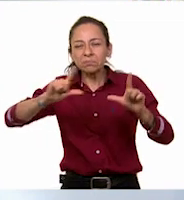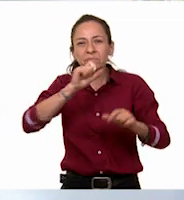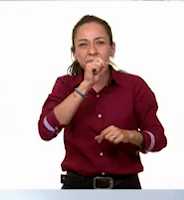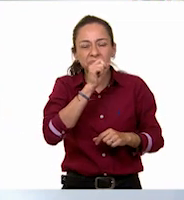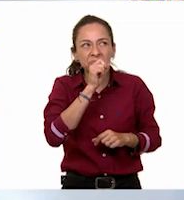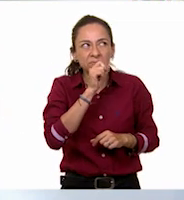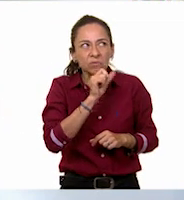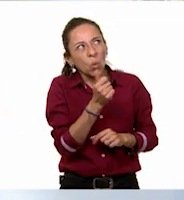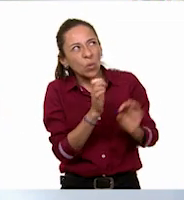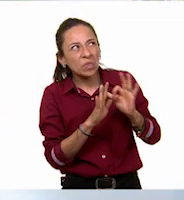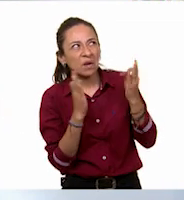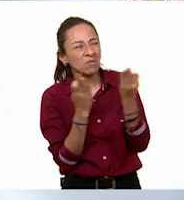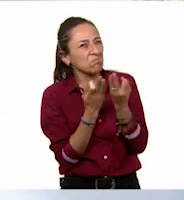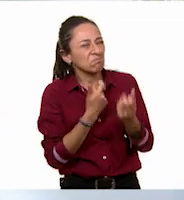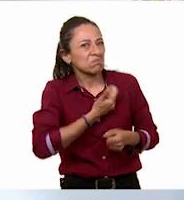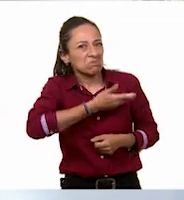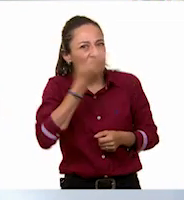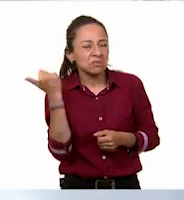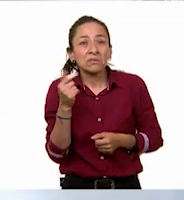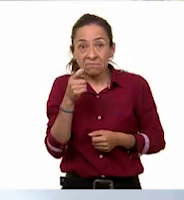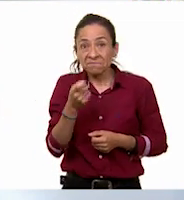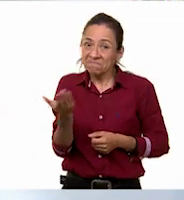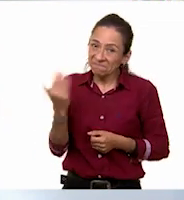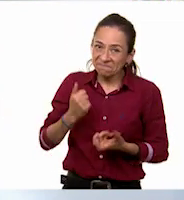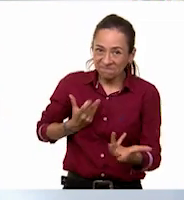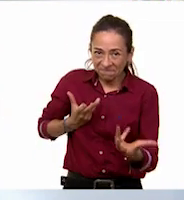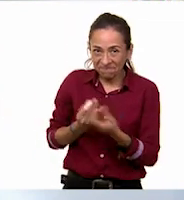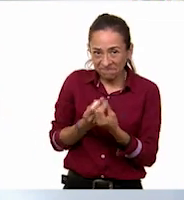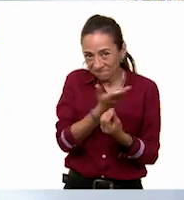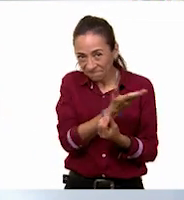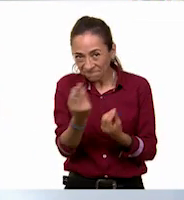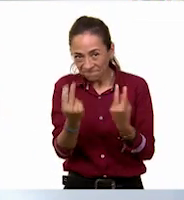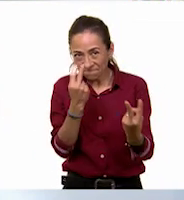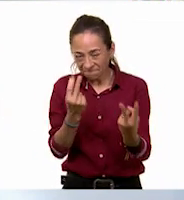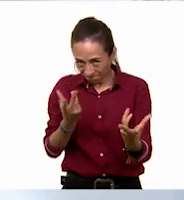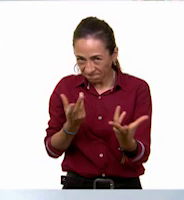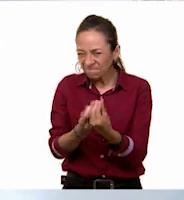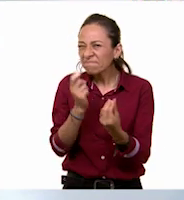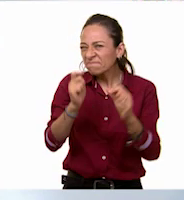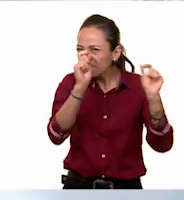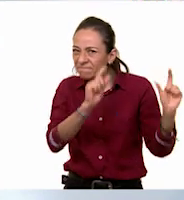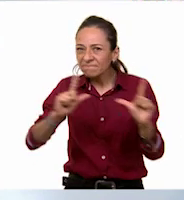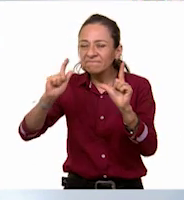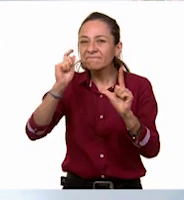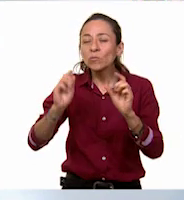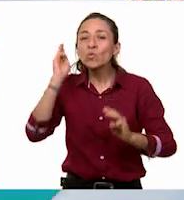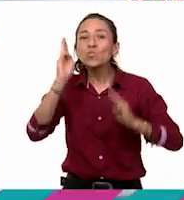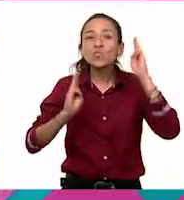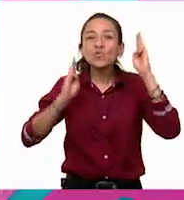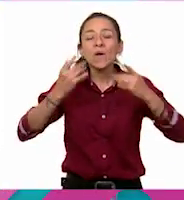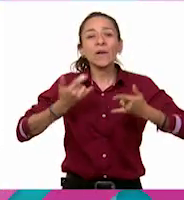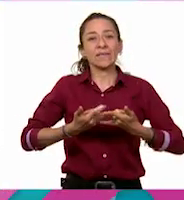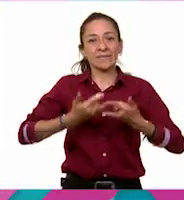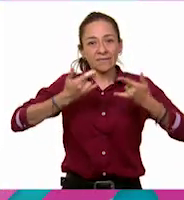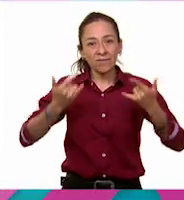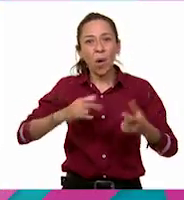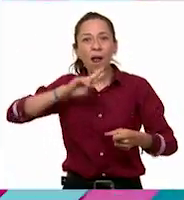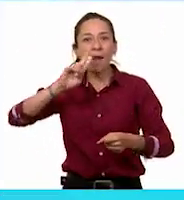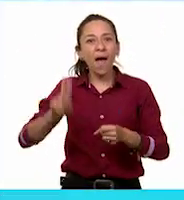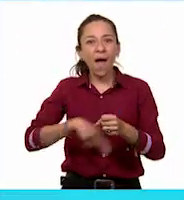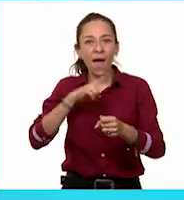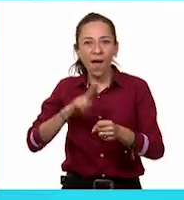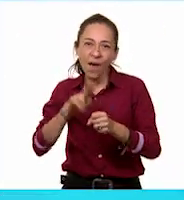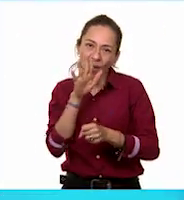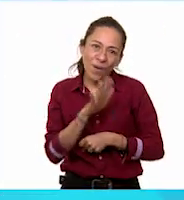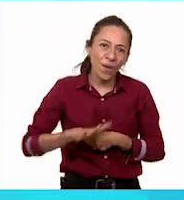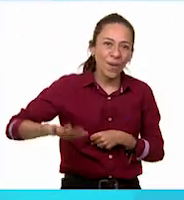acompañas con las niñas y niños a ver la siguiente cápsula del Museo de Historia Natural? A ver, vamos a verlo. ¿Y qué